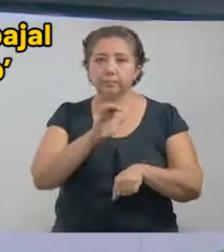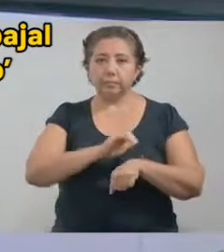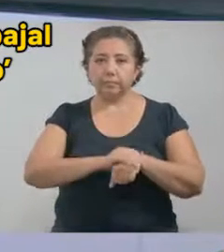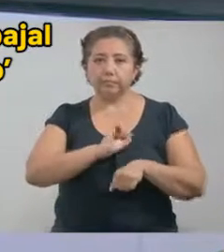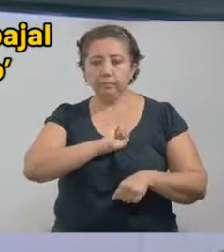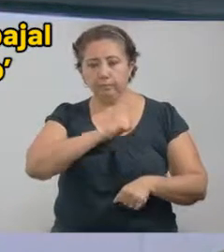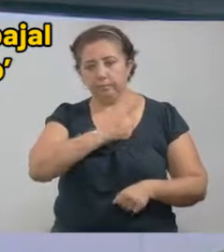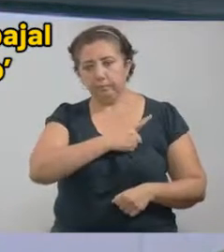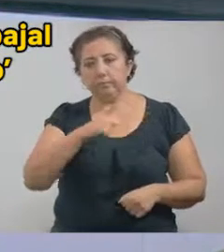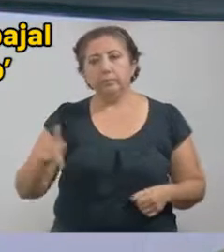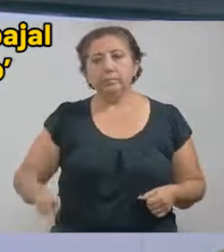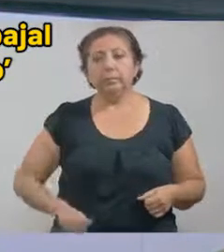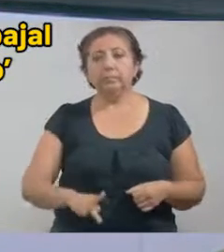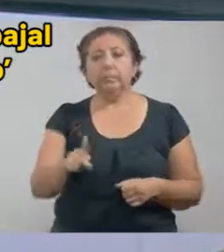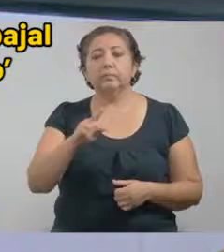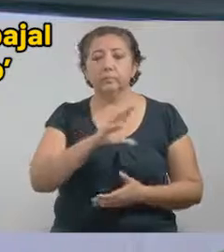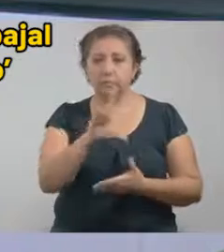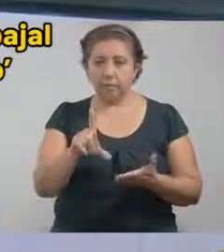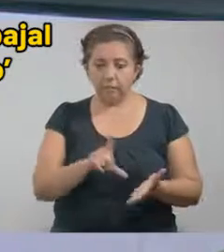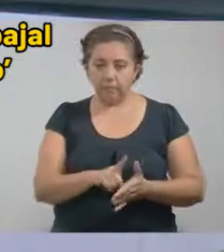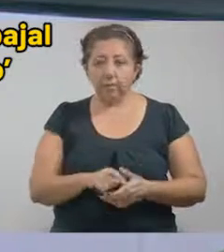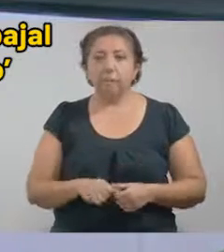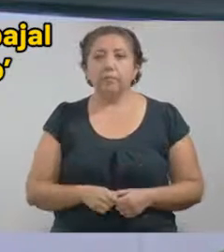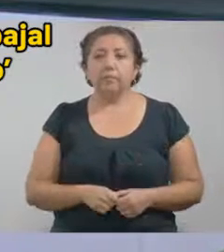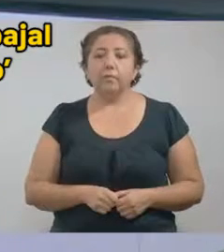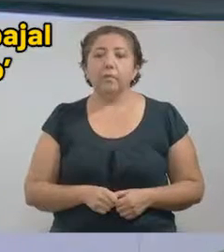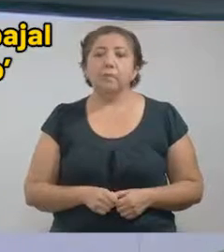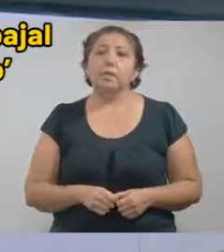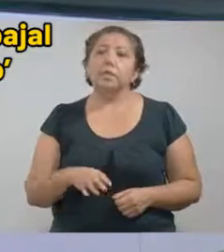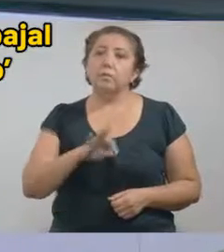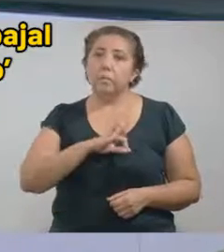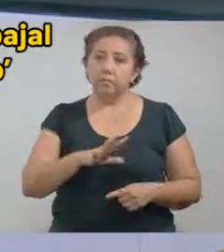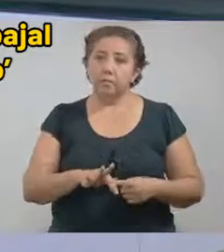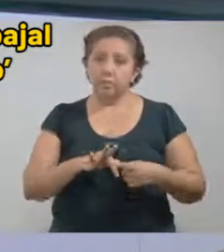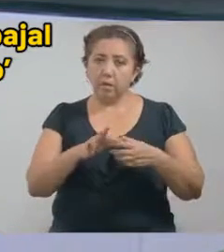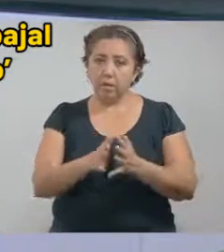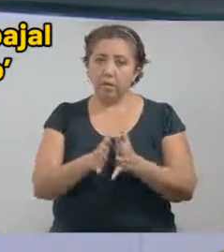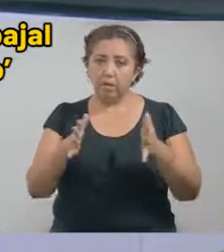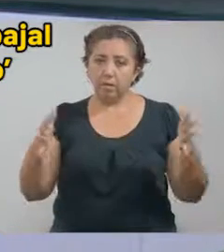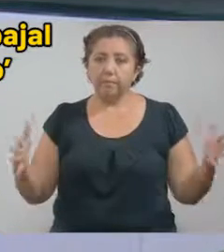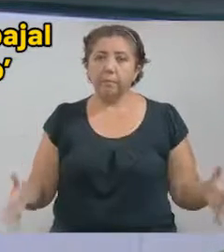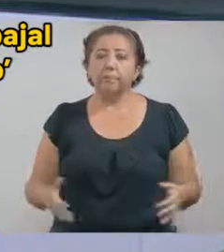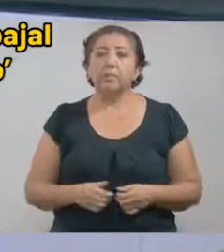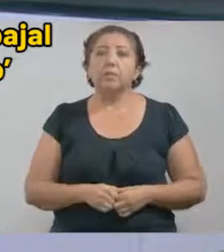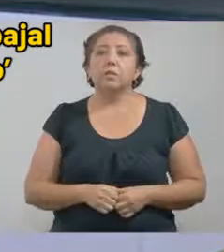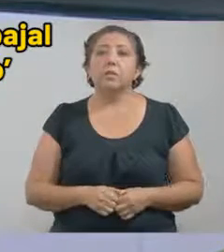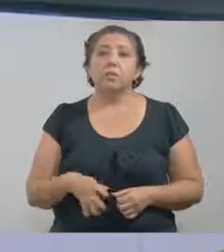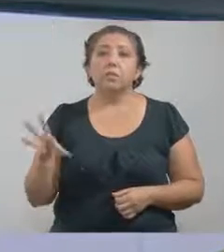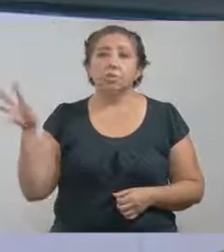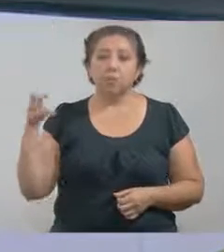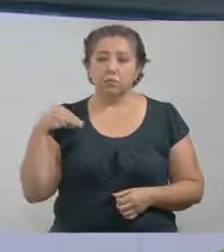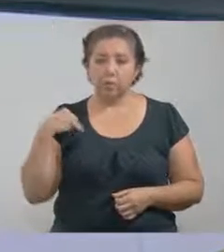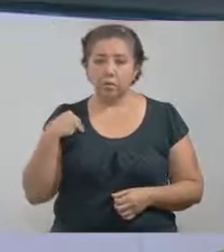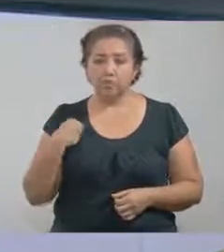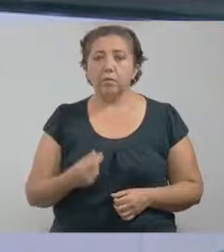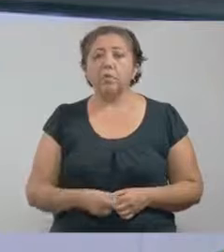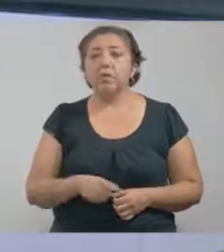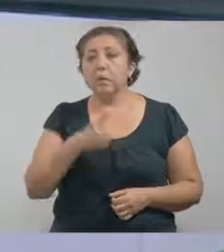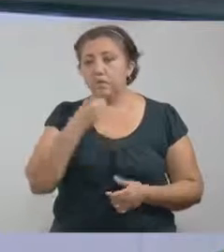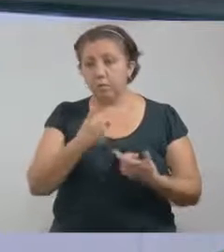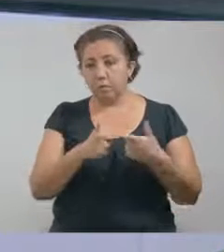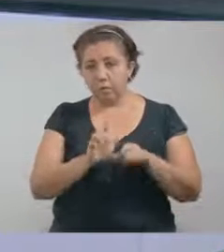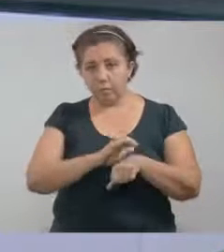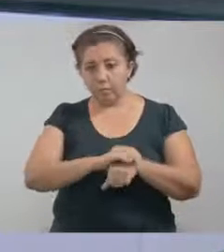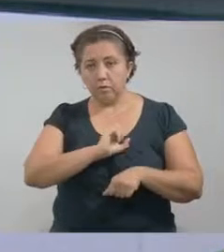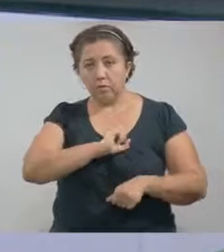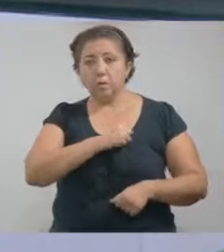amigos de la salud en los municipios, colonias y comisarías que presentan una tendencia al alza en contagios. A las brigadas